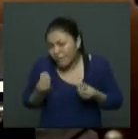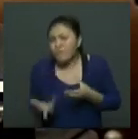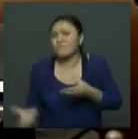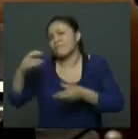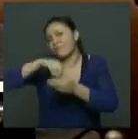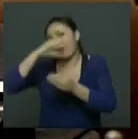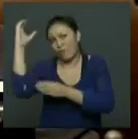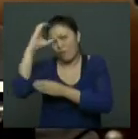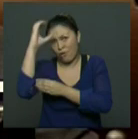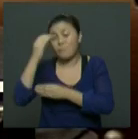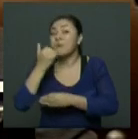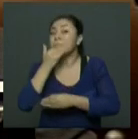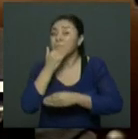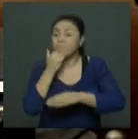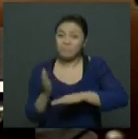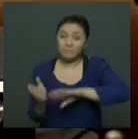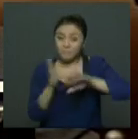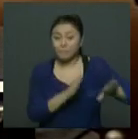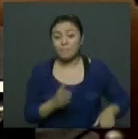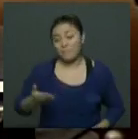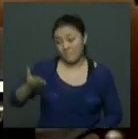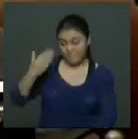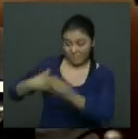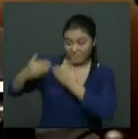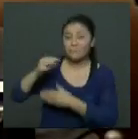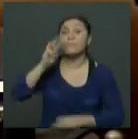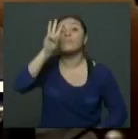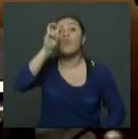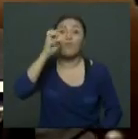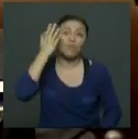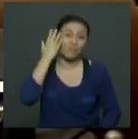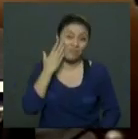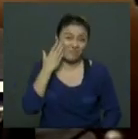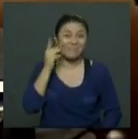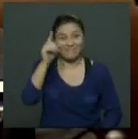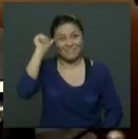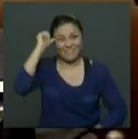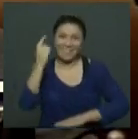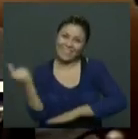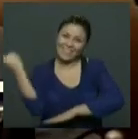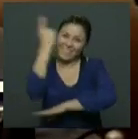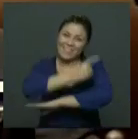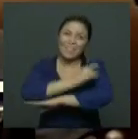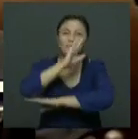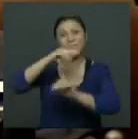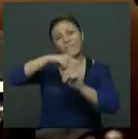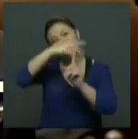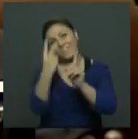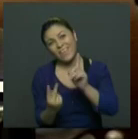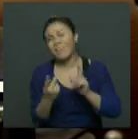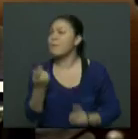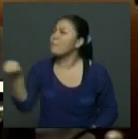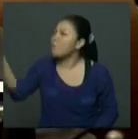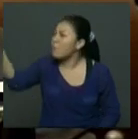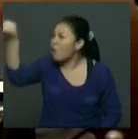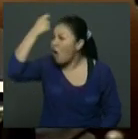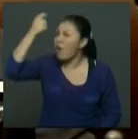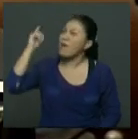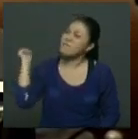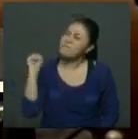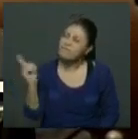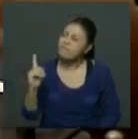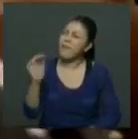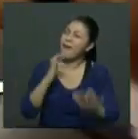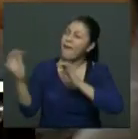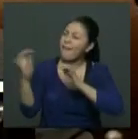Hace ocho días que se conmemoraba el Día de las Víctimas de la Violencia, el Día de la Memoria en Colombia, se firmó